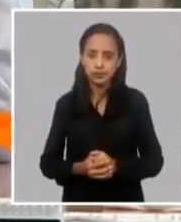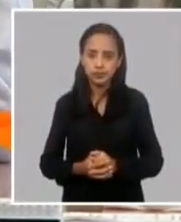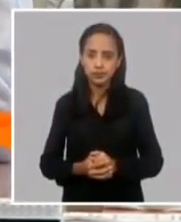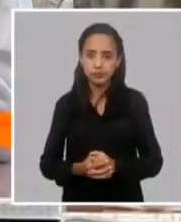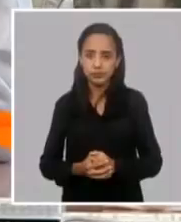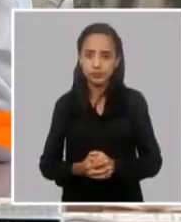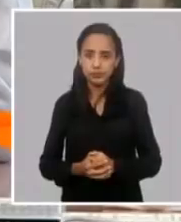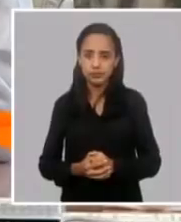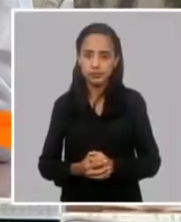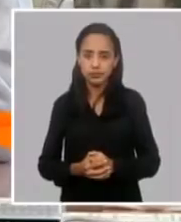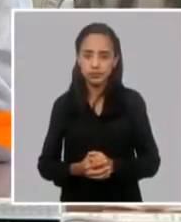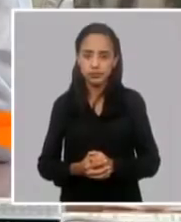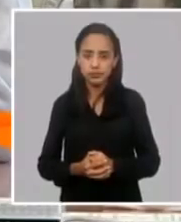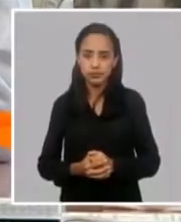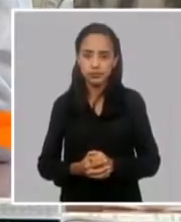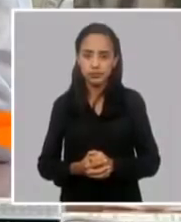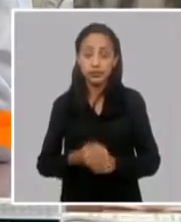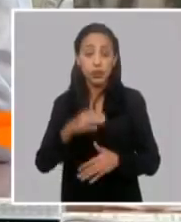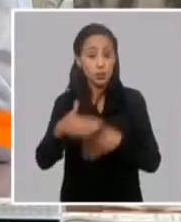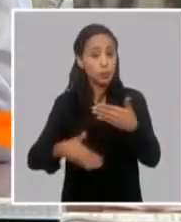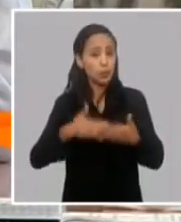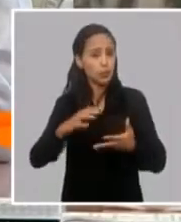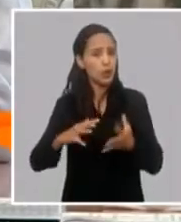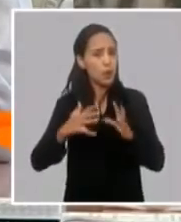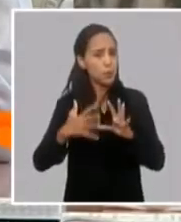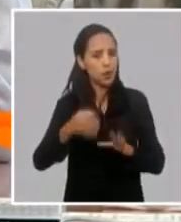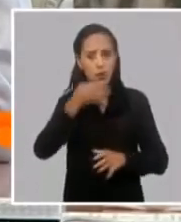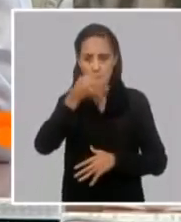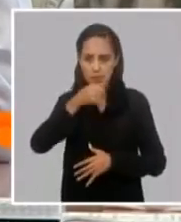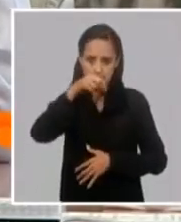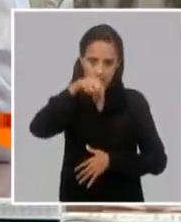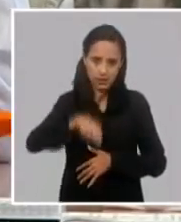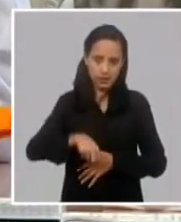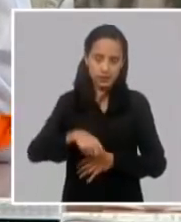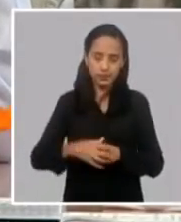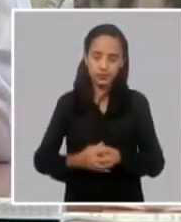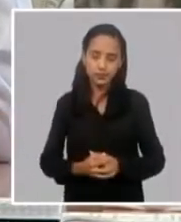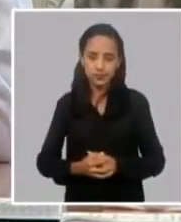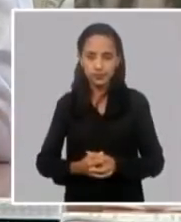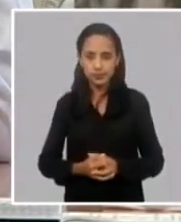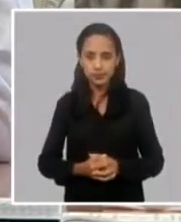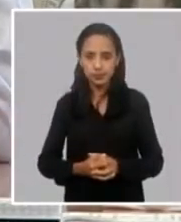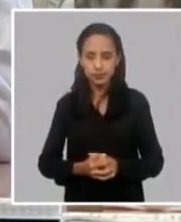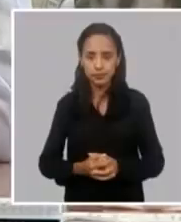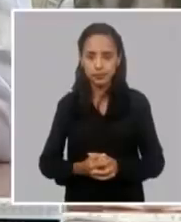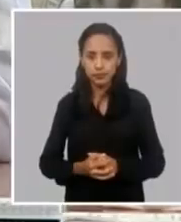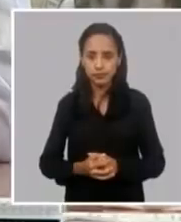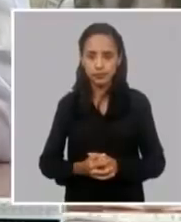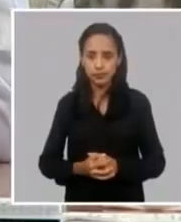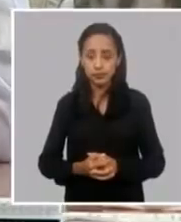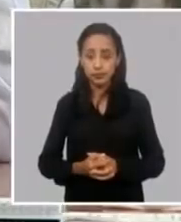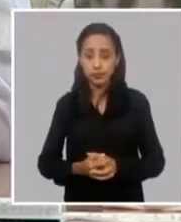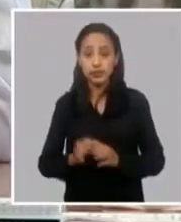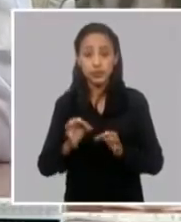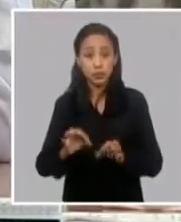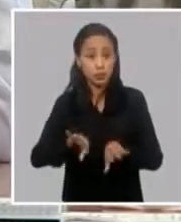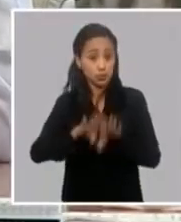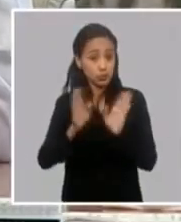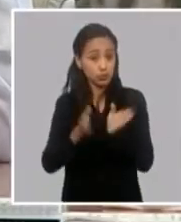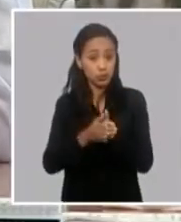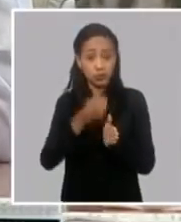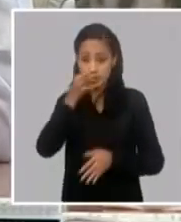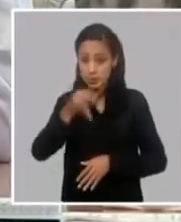vista sobre problemas complejos. Y yo creo que después de esta descripción que ha existido desde los últimos análisis que se han hecho